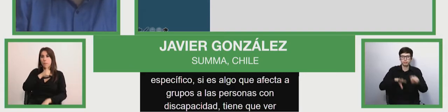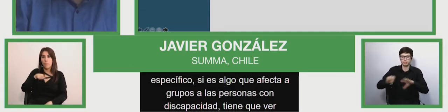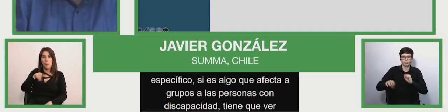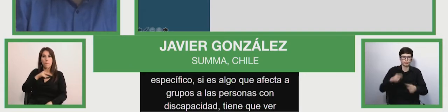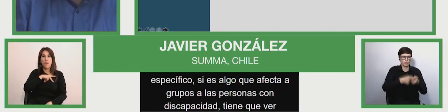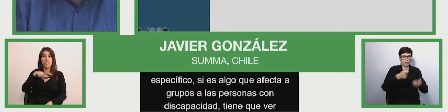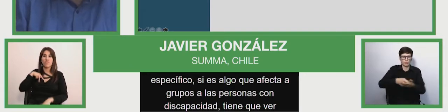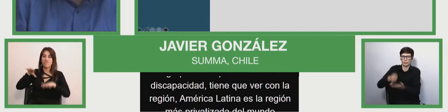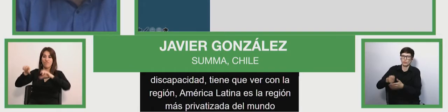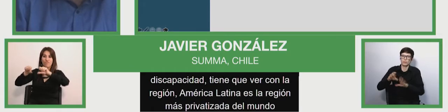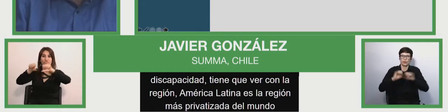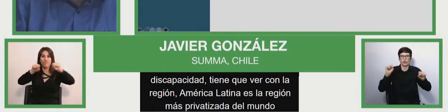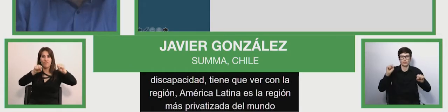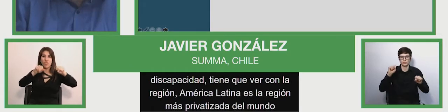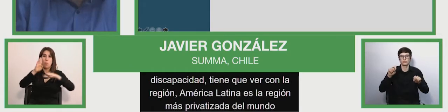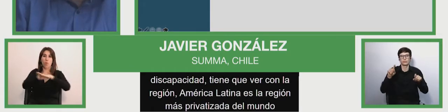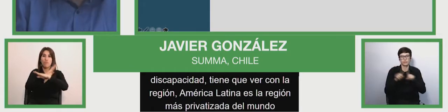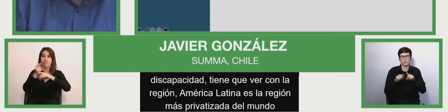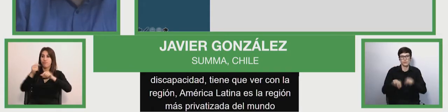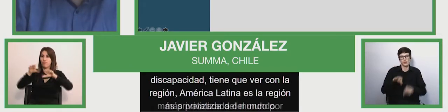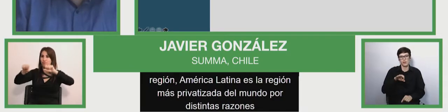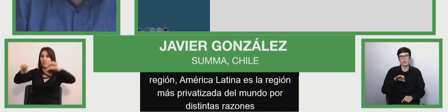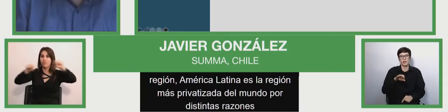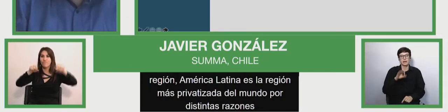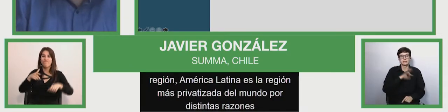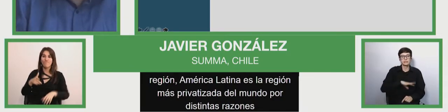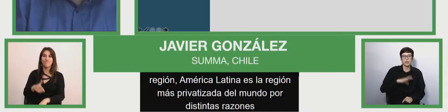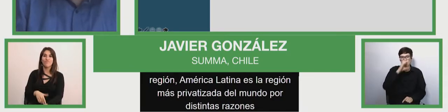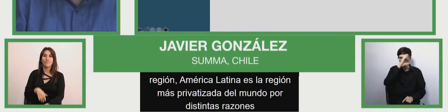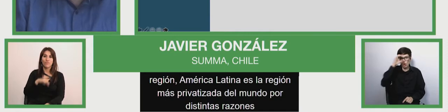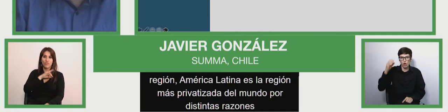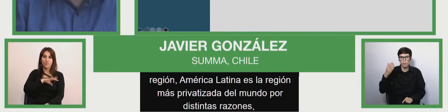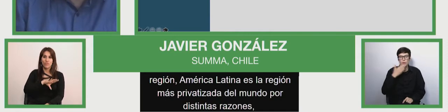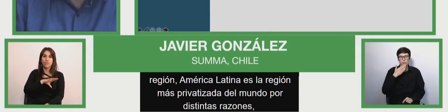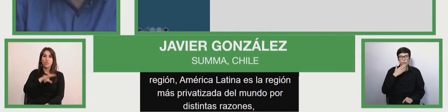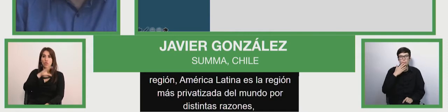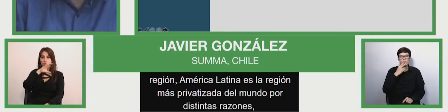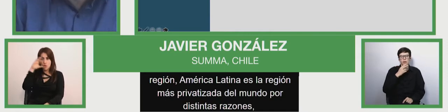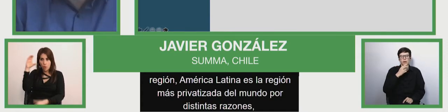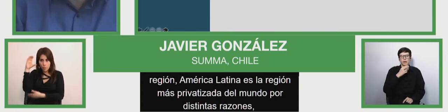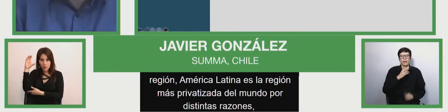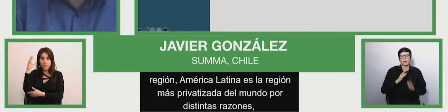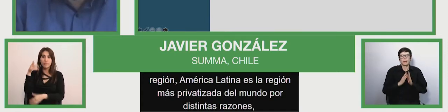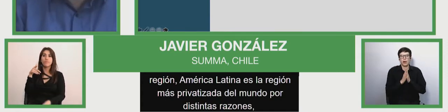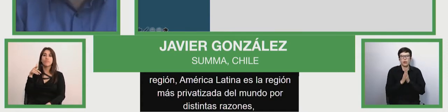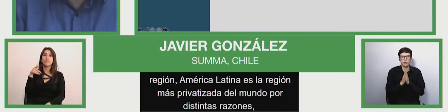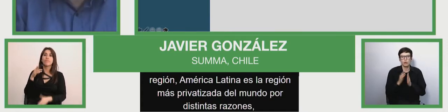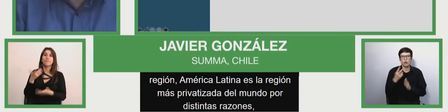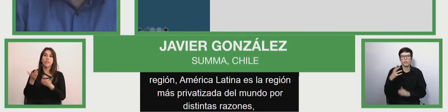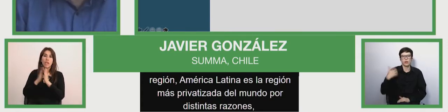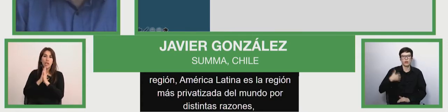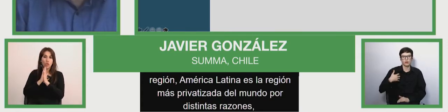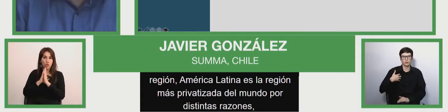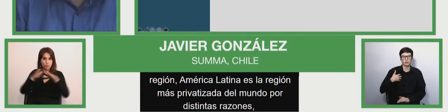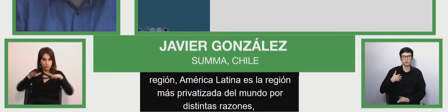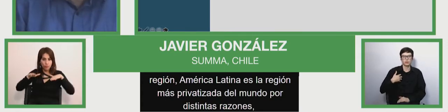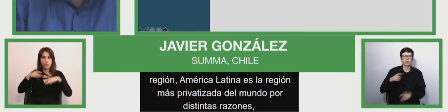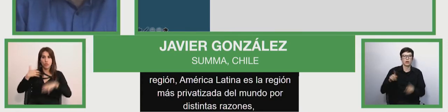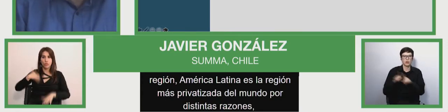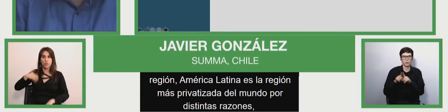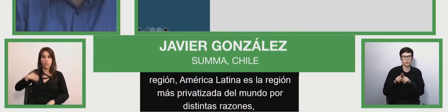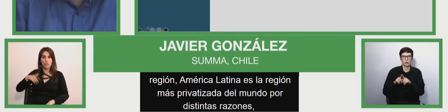más bien ideológica, en el caso de Chile y Colombia, religiosa, en el caso de Argentina, ¿sí,